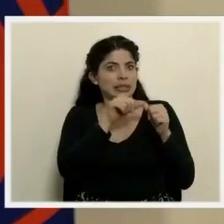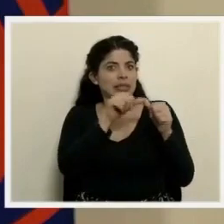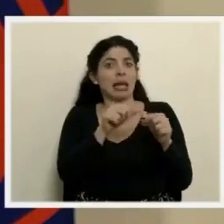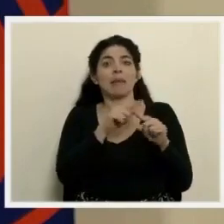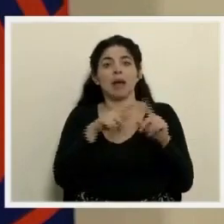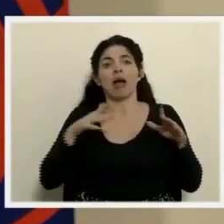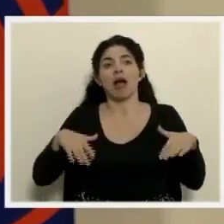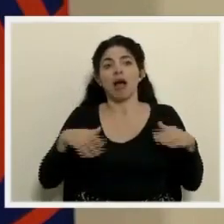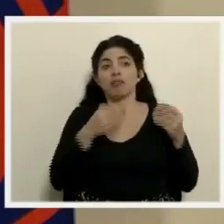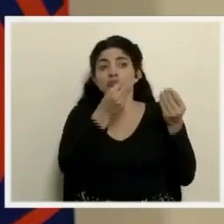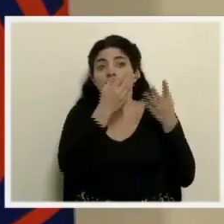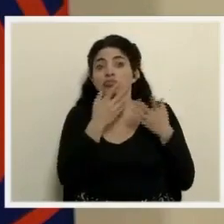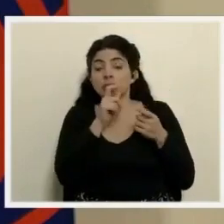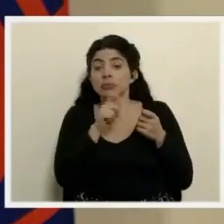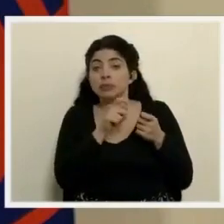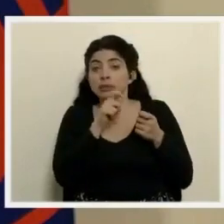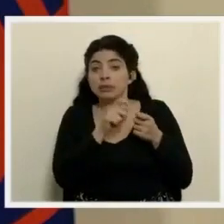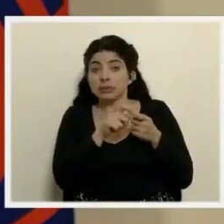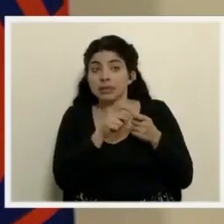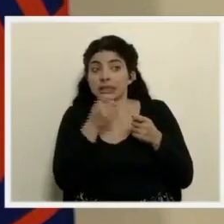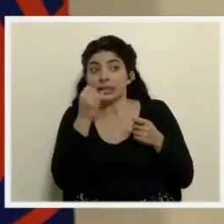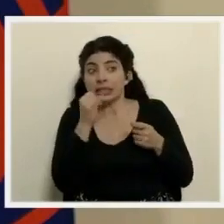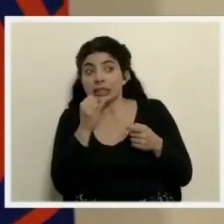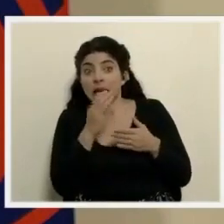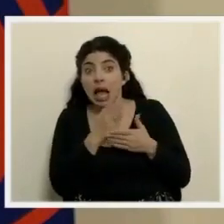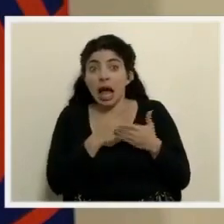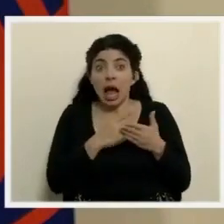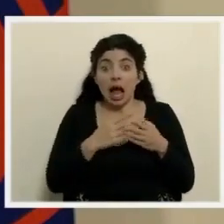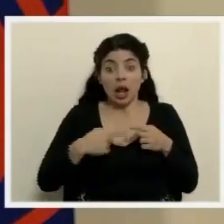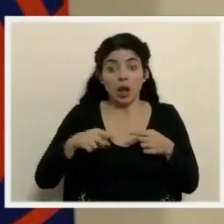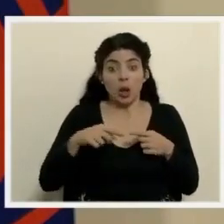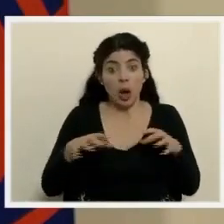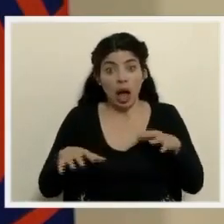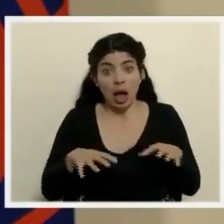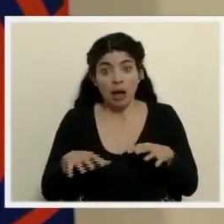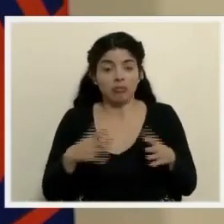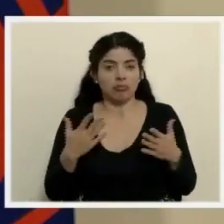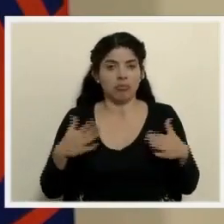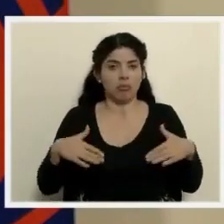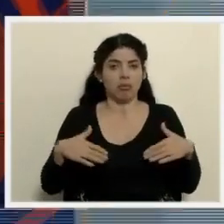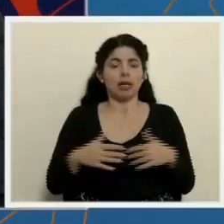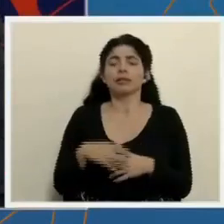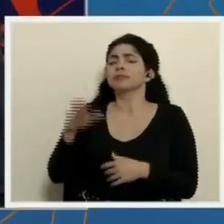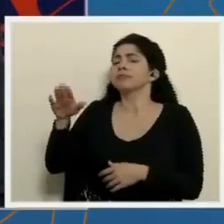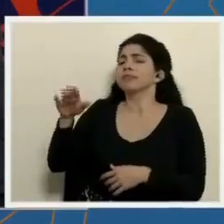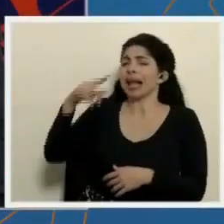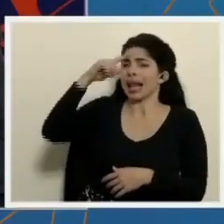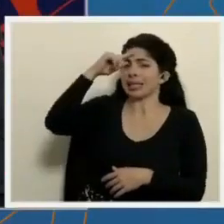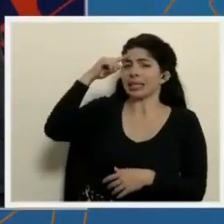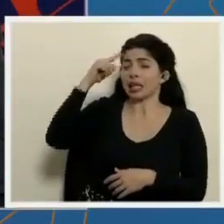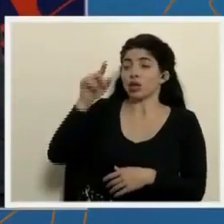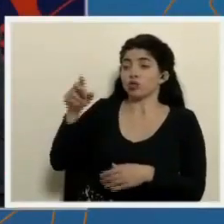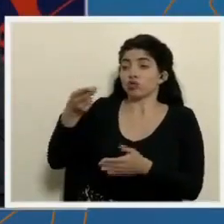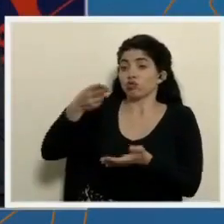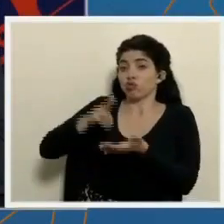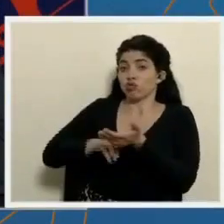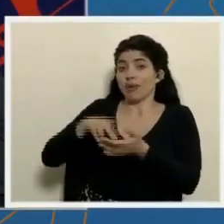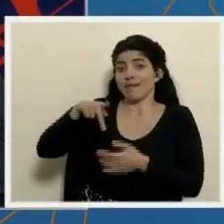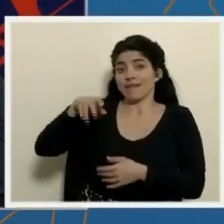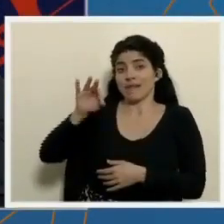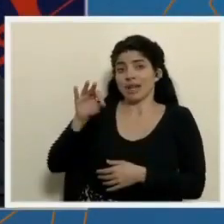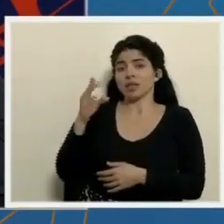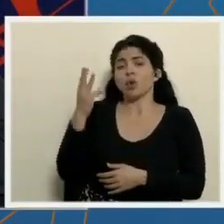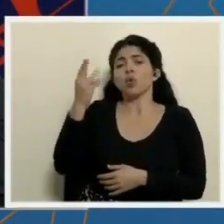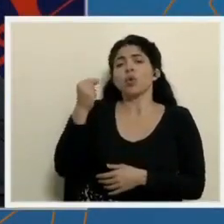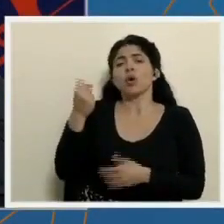tenemos un reporte específico de algo que puede ejecutarse en las próximas semanas. Don Alexander, de la contratación con Pfizer, ¿cuánto es